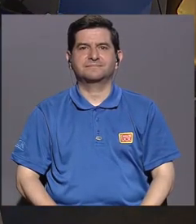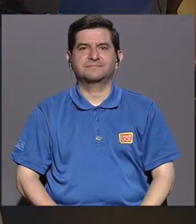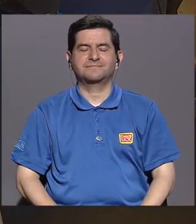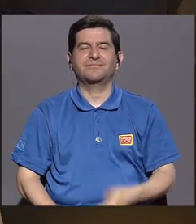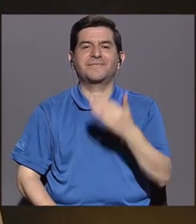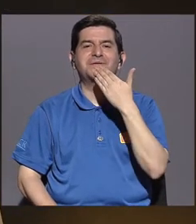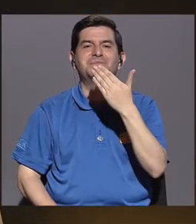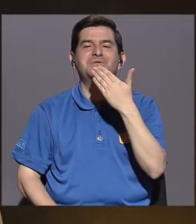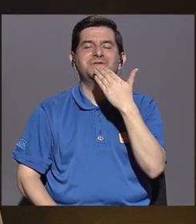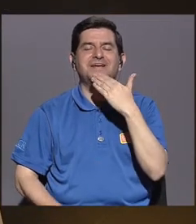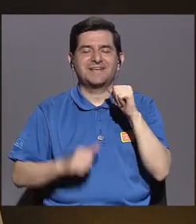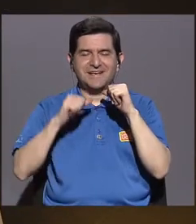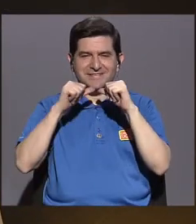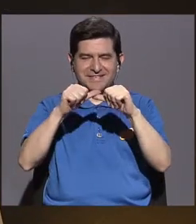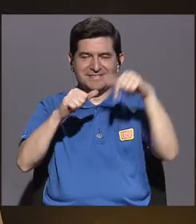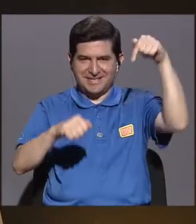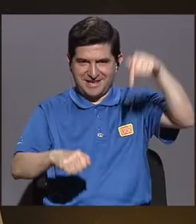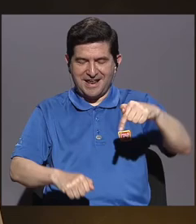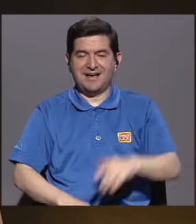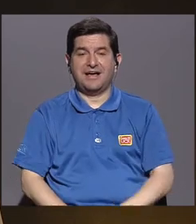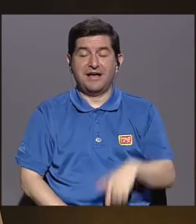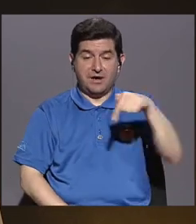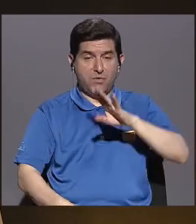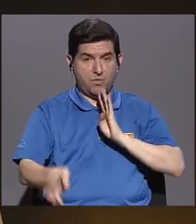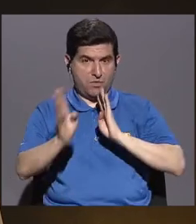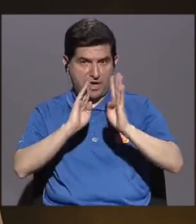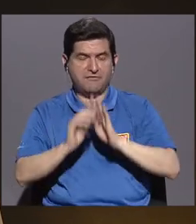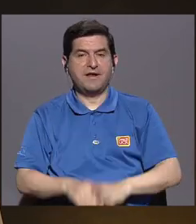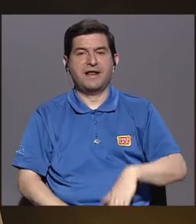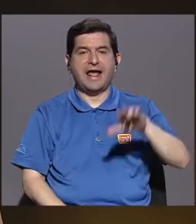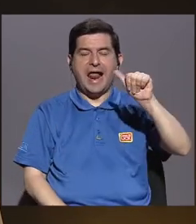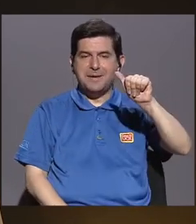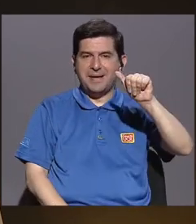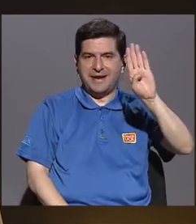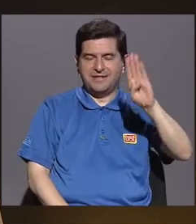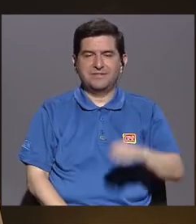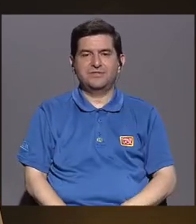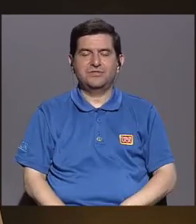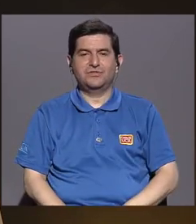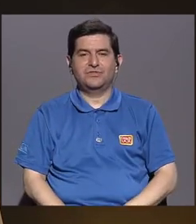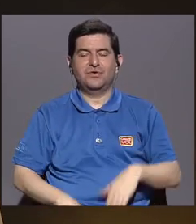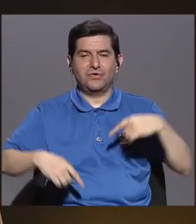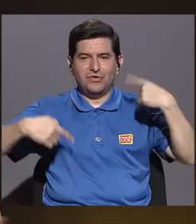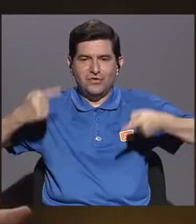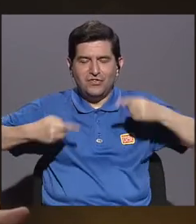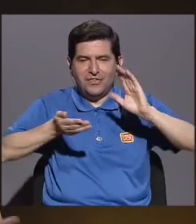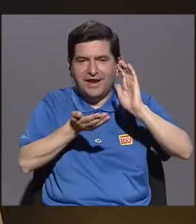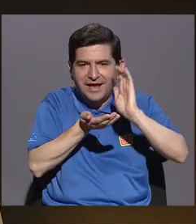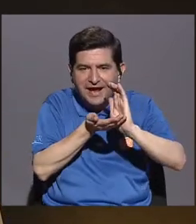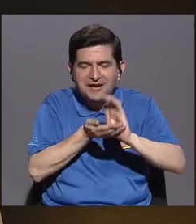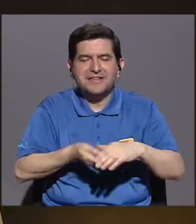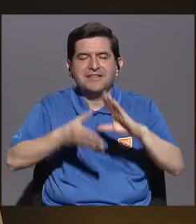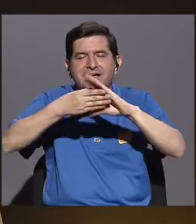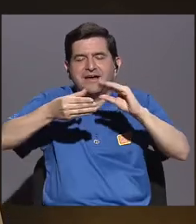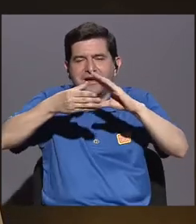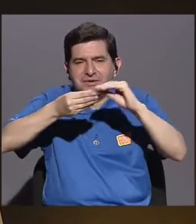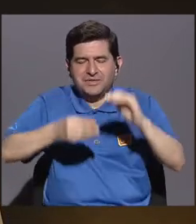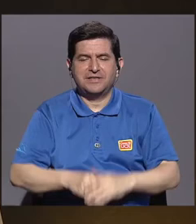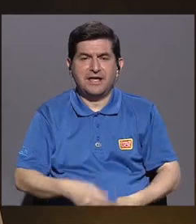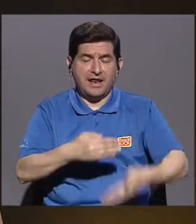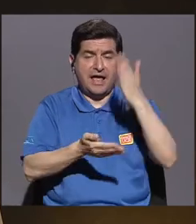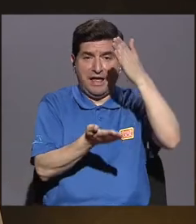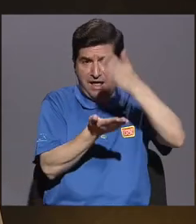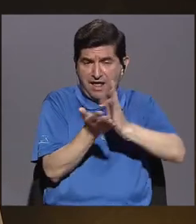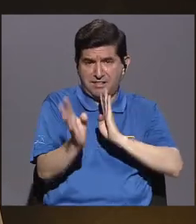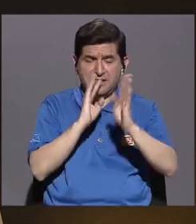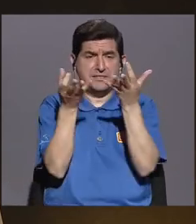Muchas gracias por continuar con nosotros, hoy conversamos con Alberto Barrantes de la Carretica Cuentera, y justo antes de la pausa, Alberto,